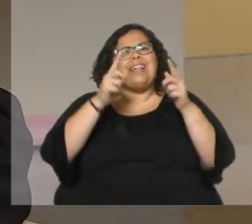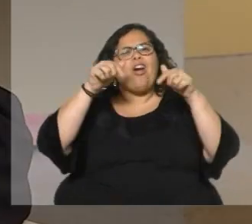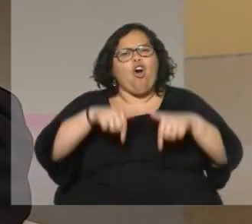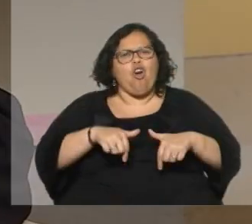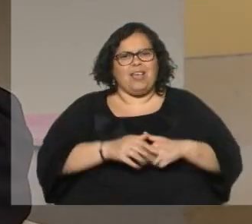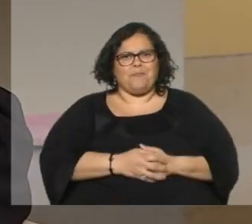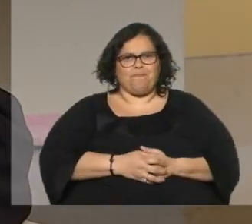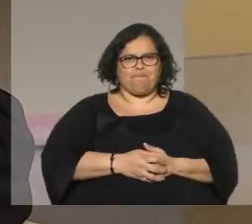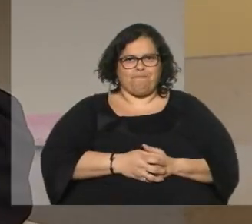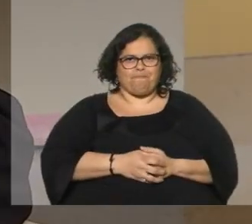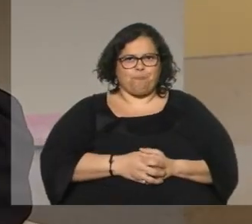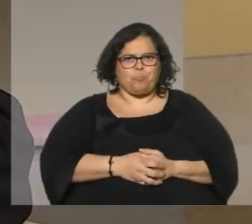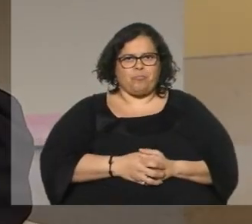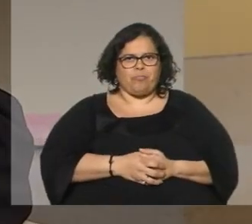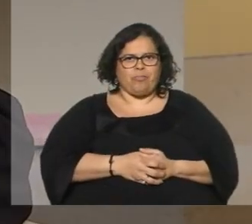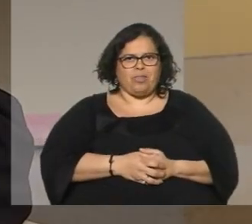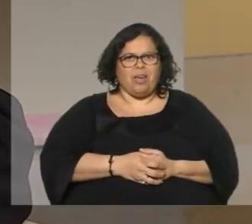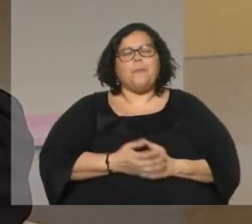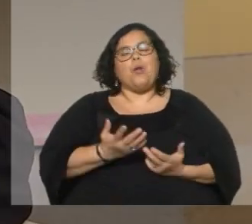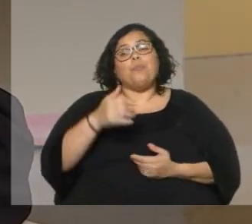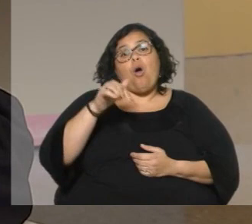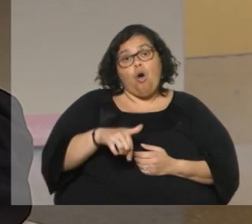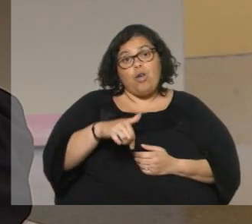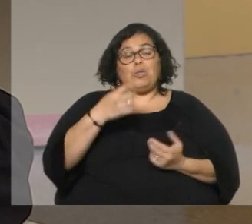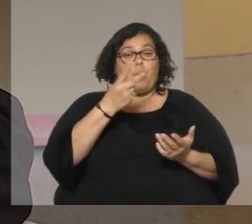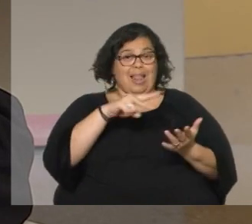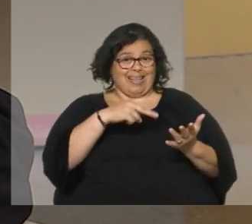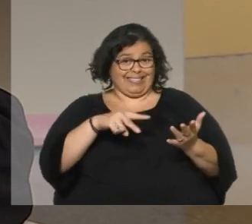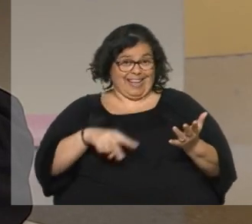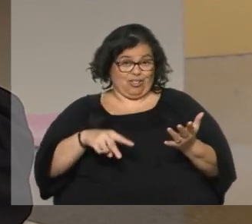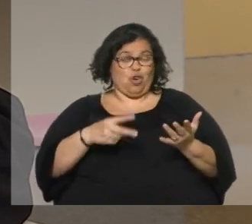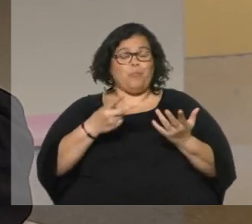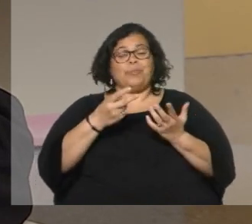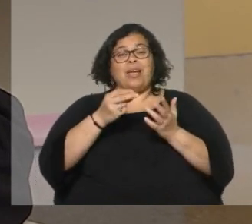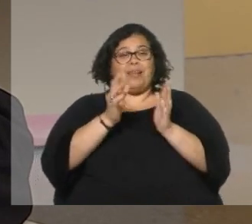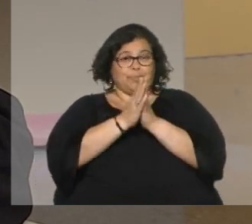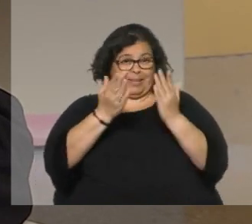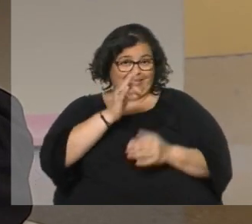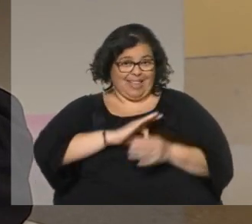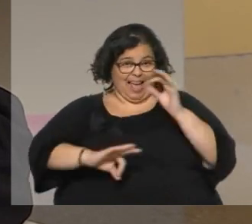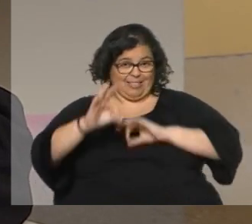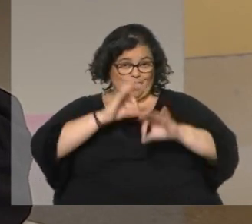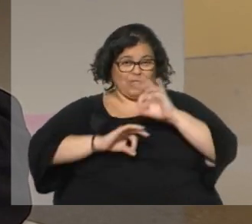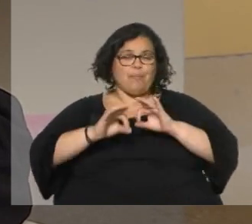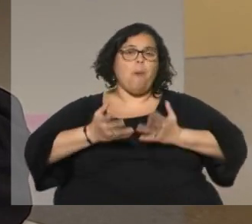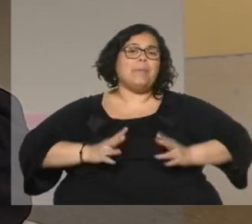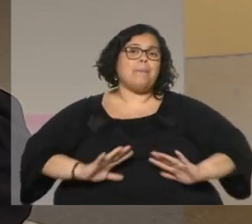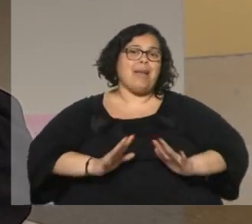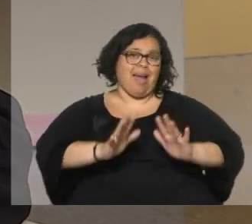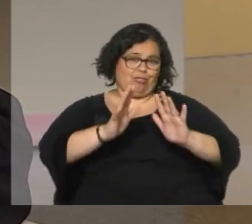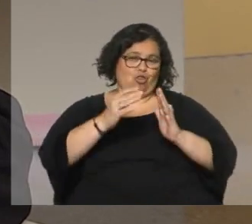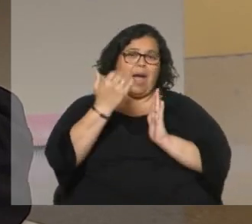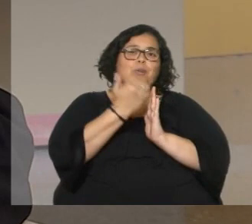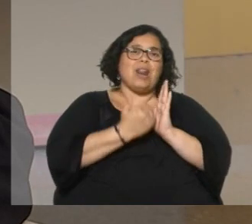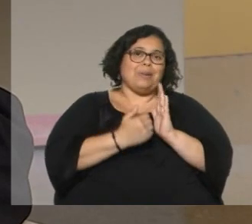¿qué hice hoy? bueno hoy estuve leyendo unos libretos justamente porque estamos preparando la programación 20